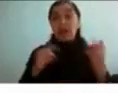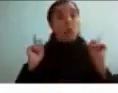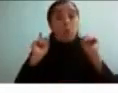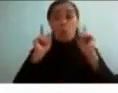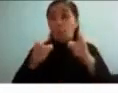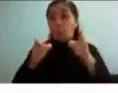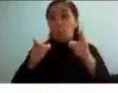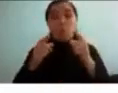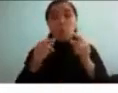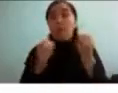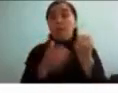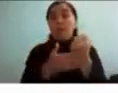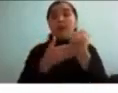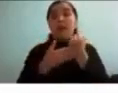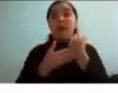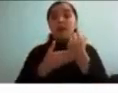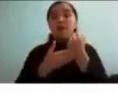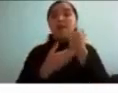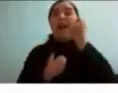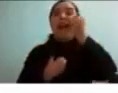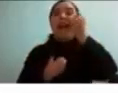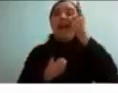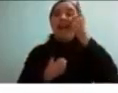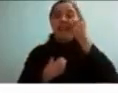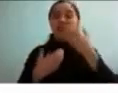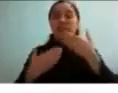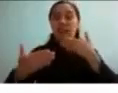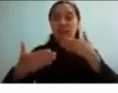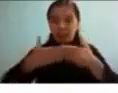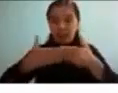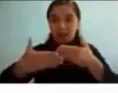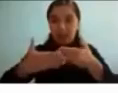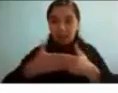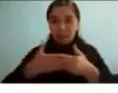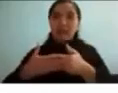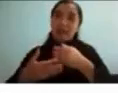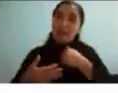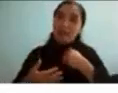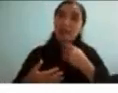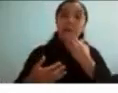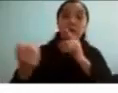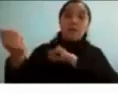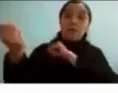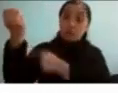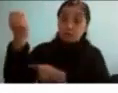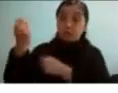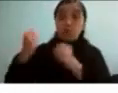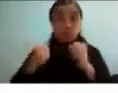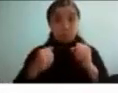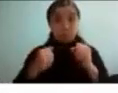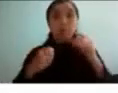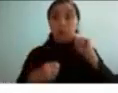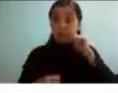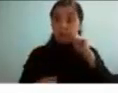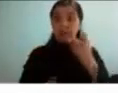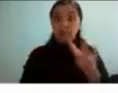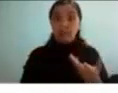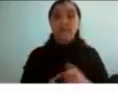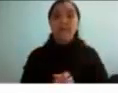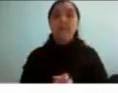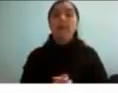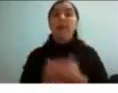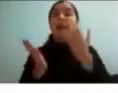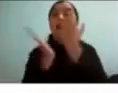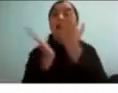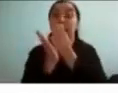entender muchas cosas de ti mismo y las limitaciones que puedes tener pero también las potencialidades que incluye y las estrategias